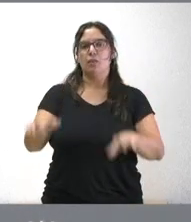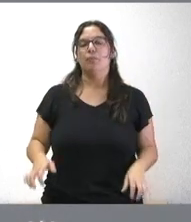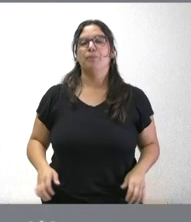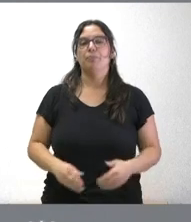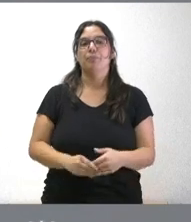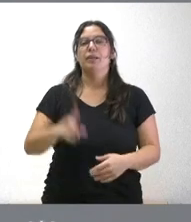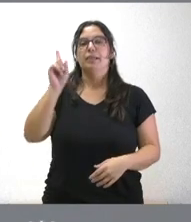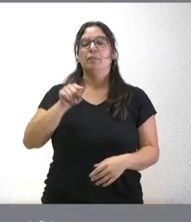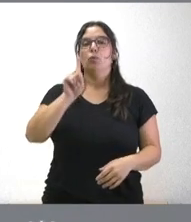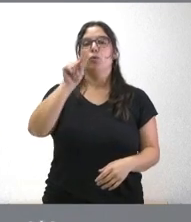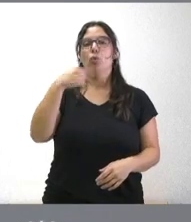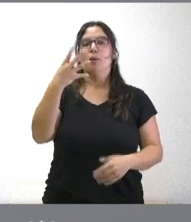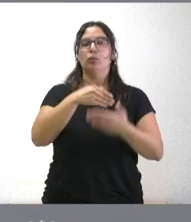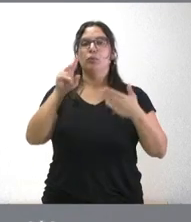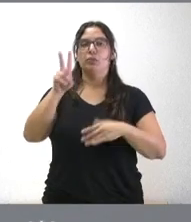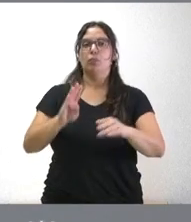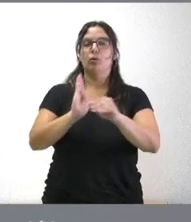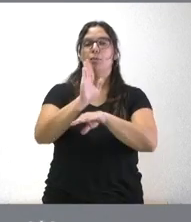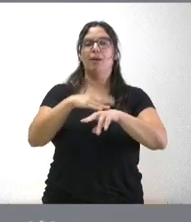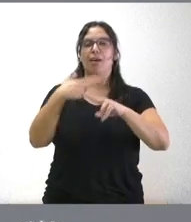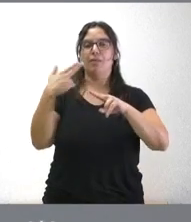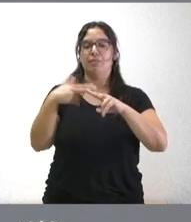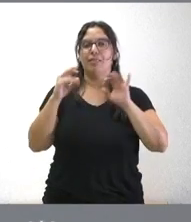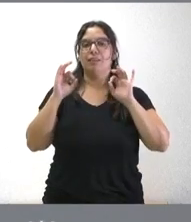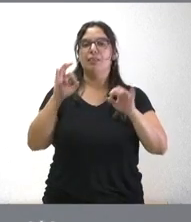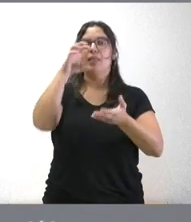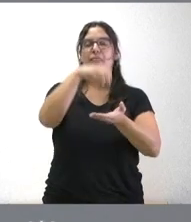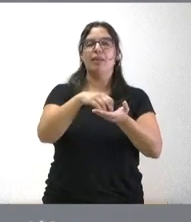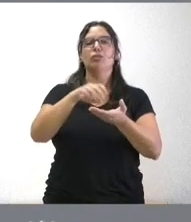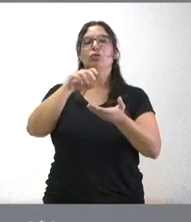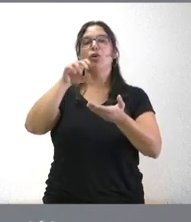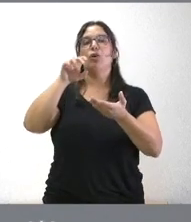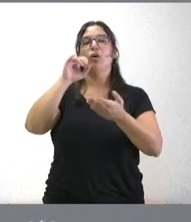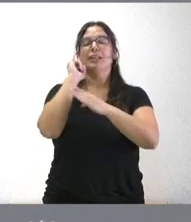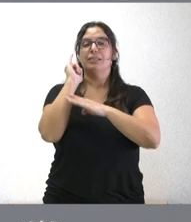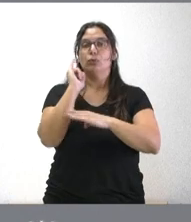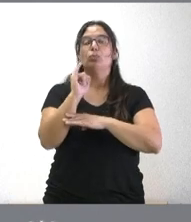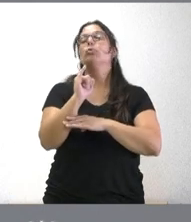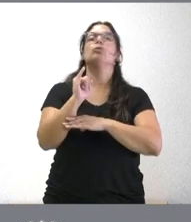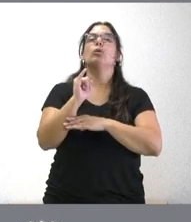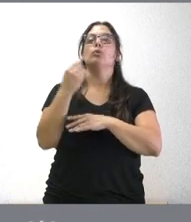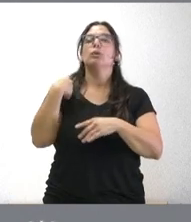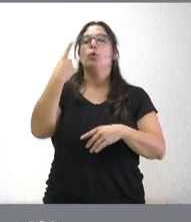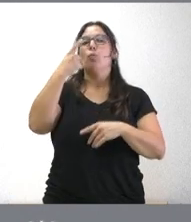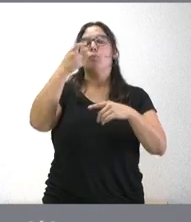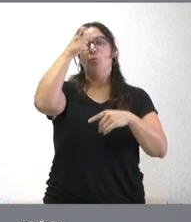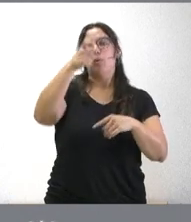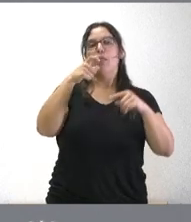destina a sí mismo 1,4 millones de euros a las actividades de los Institutos de Educación Secundaria de Muga de Sallago en Zamora, de Medina de Pomar en Burgos